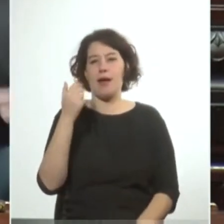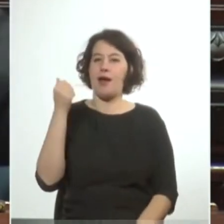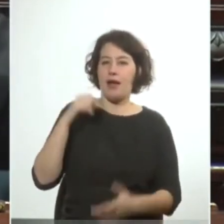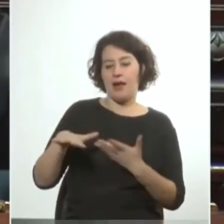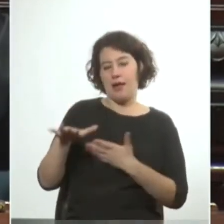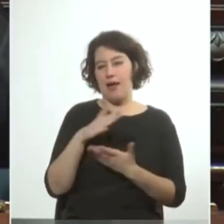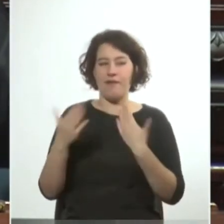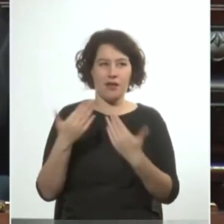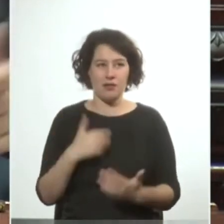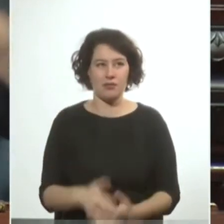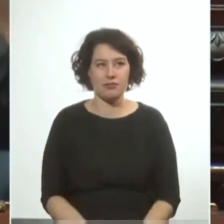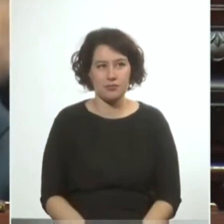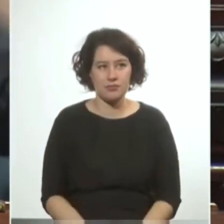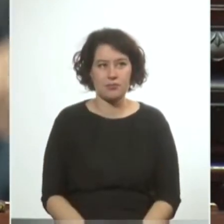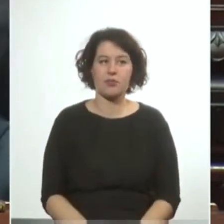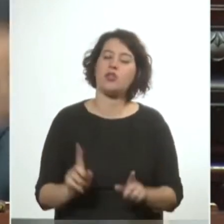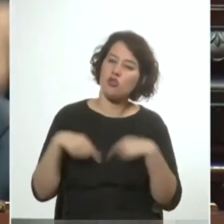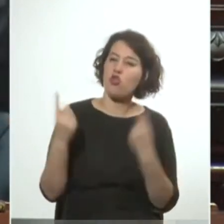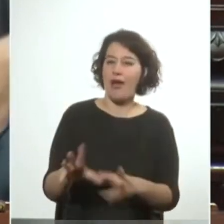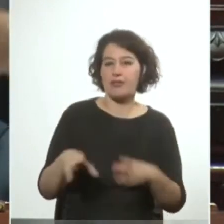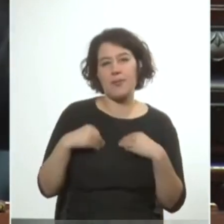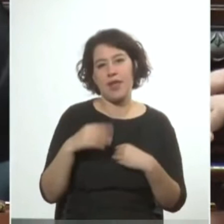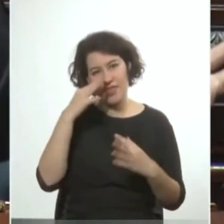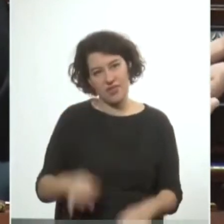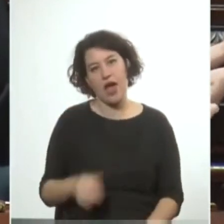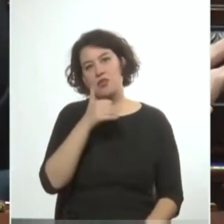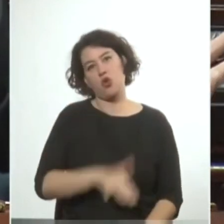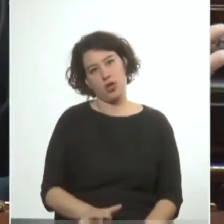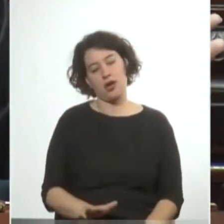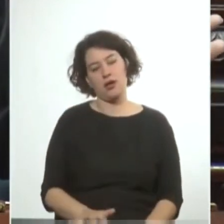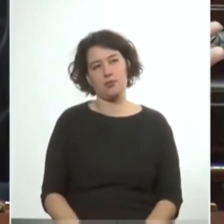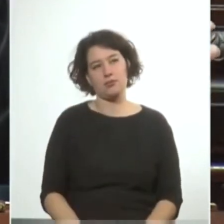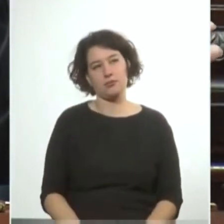verdadera historia entonces